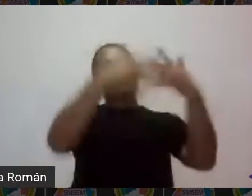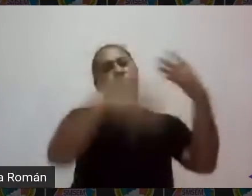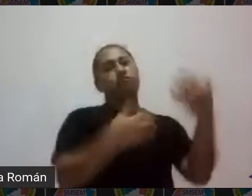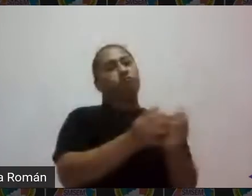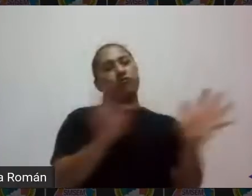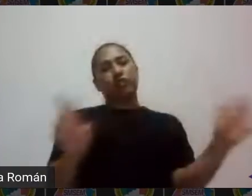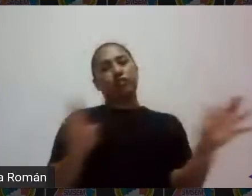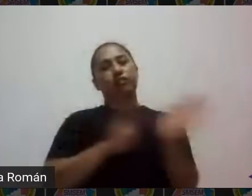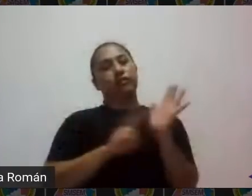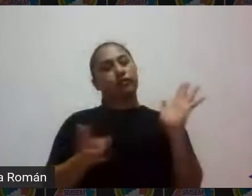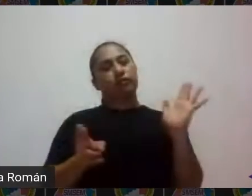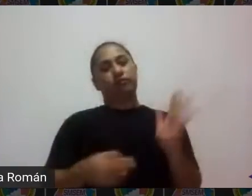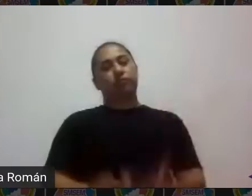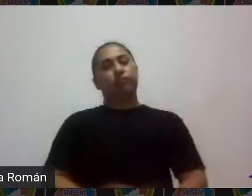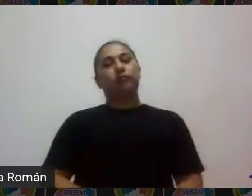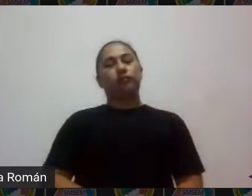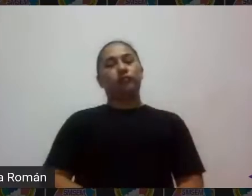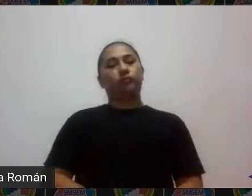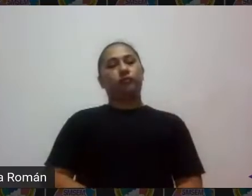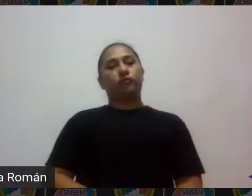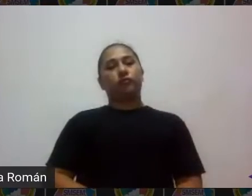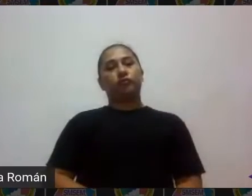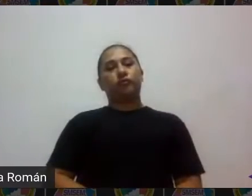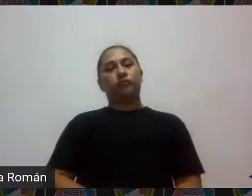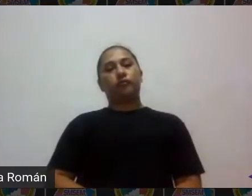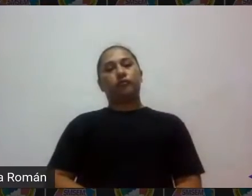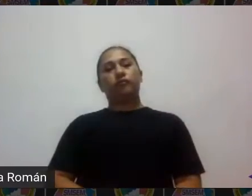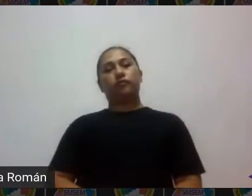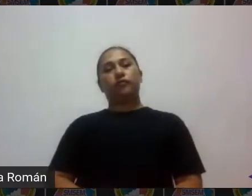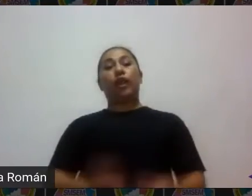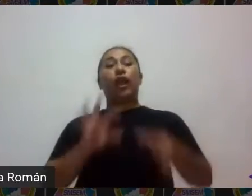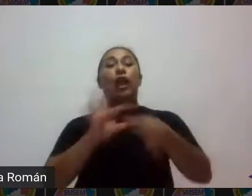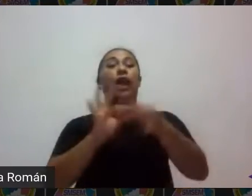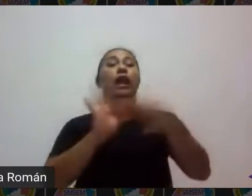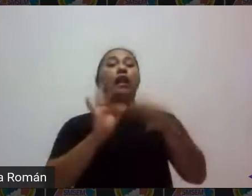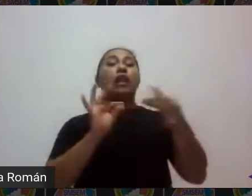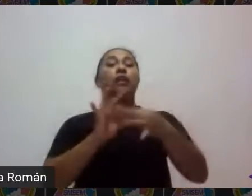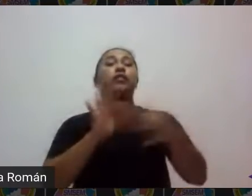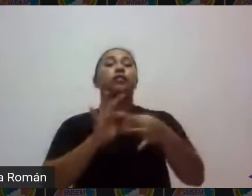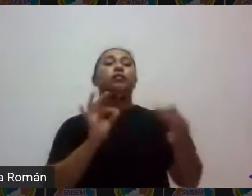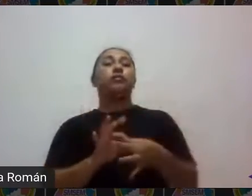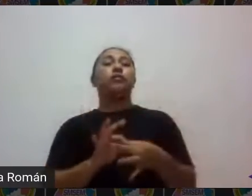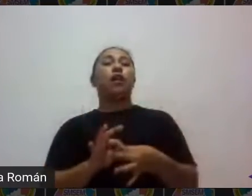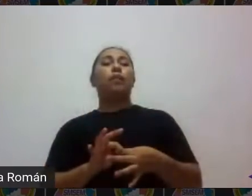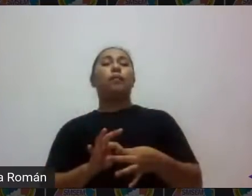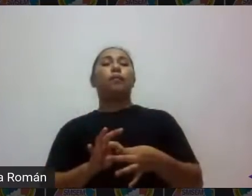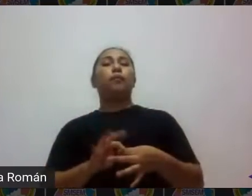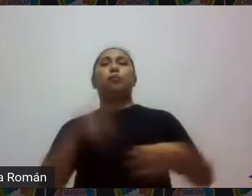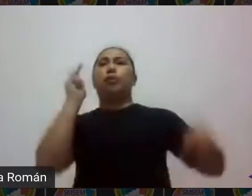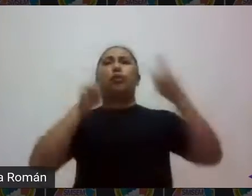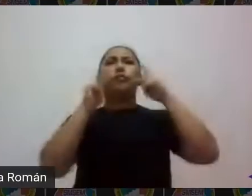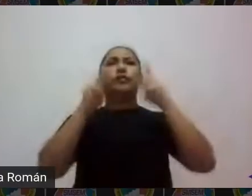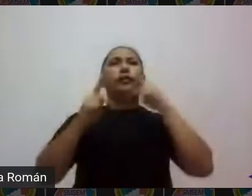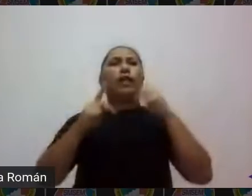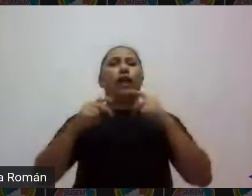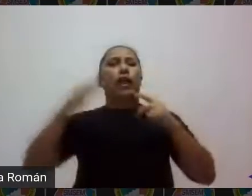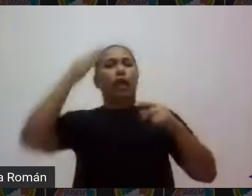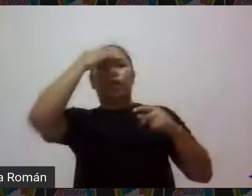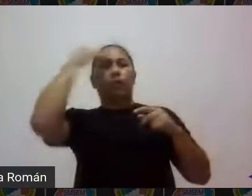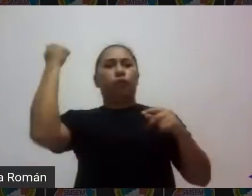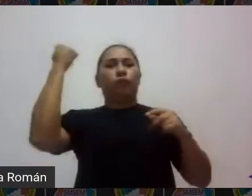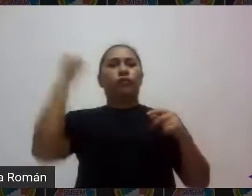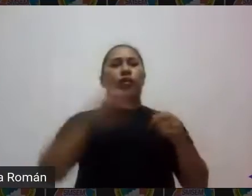precisamente y lo explico cabalmente porque esto genera mucha polémica mucho desconocimiento